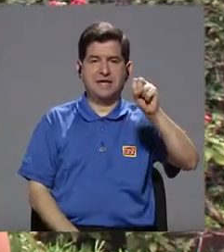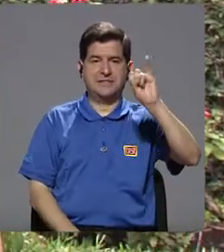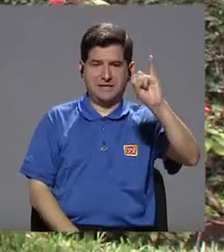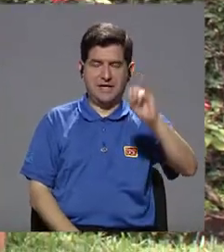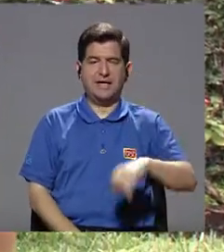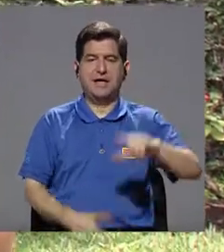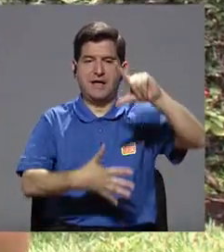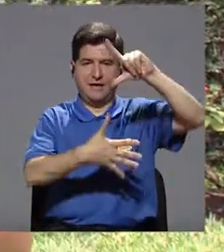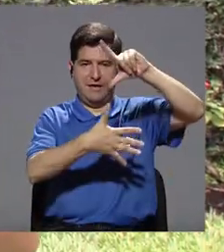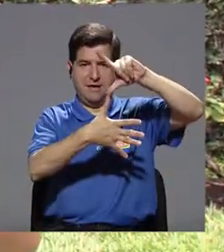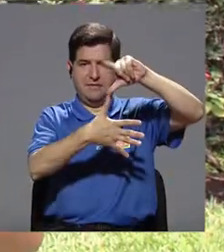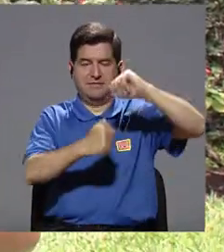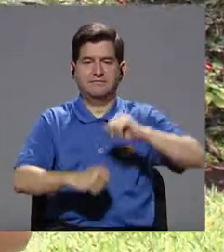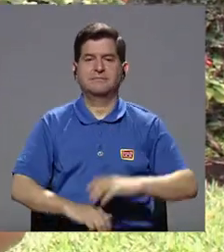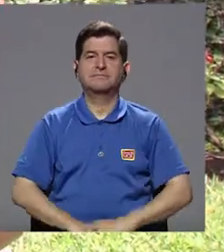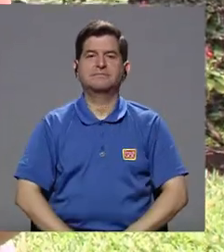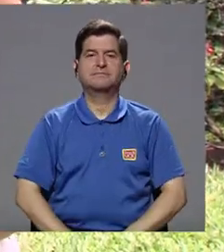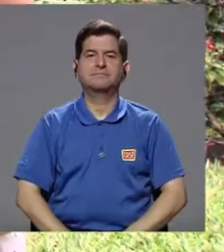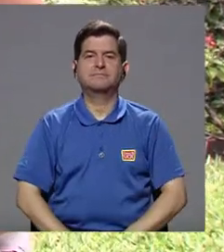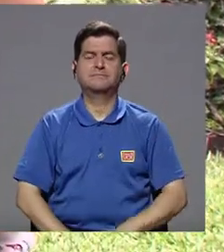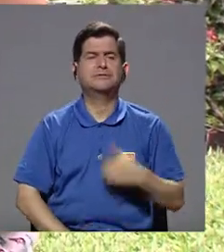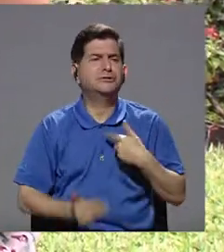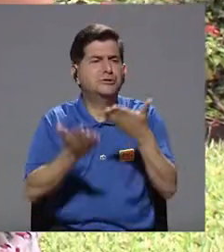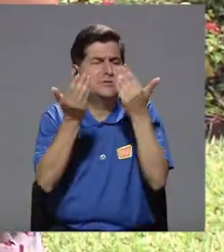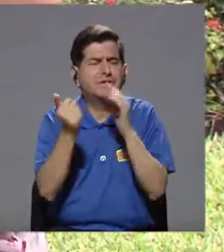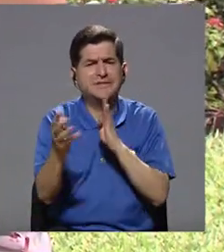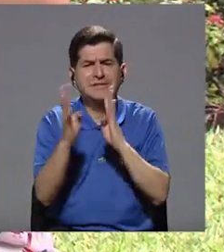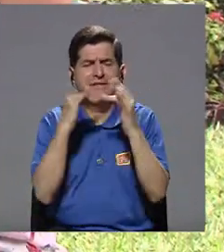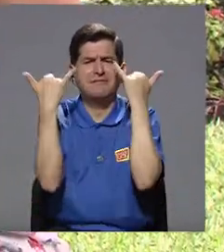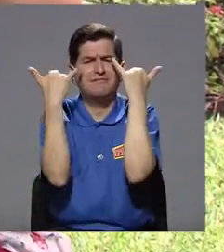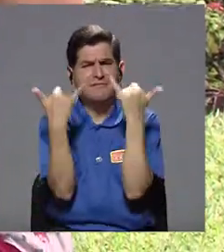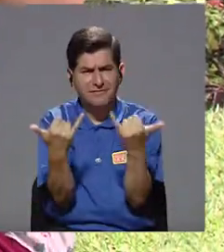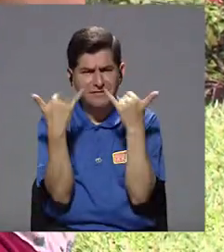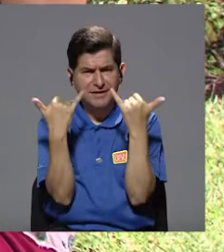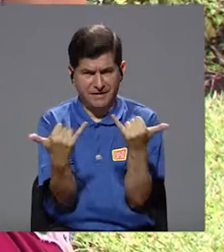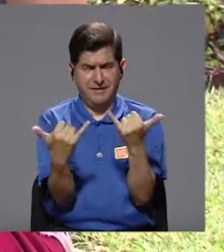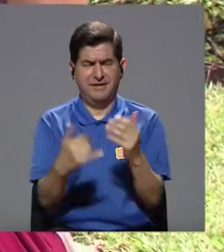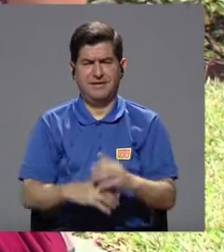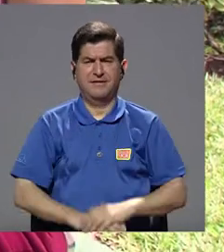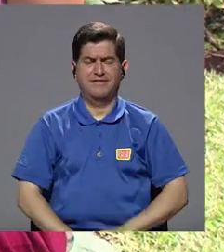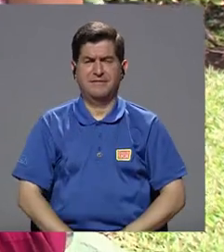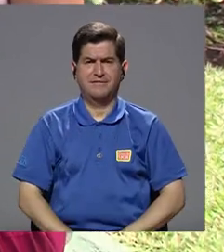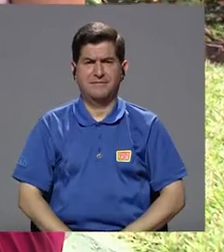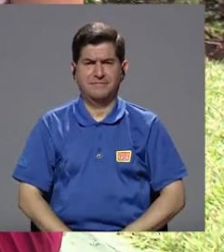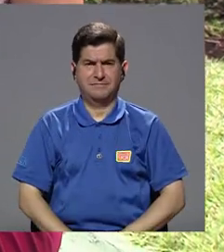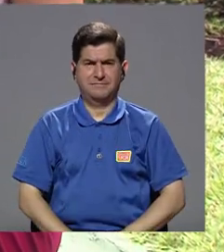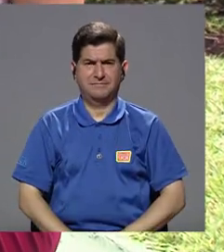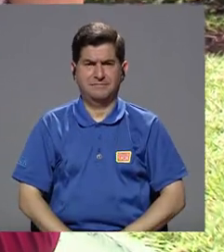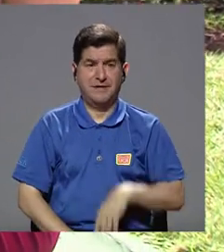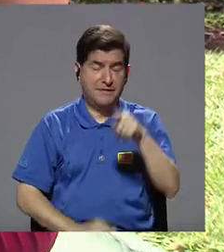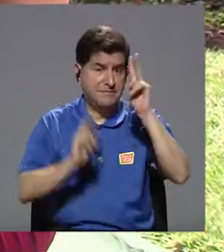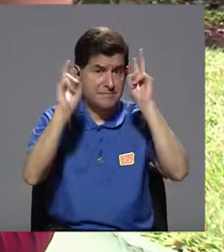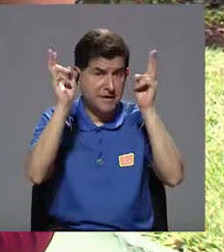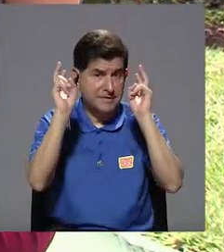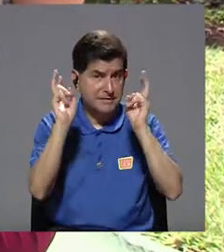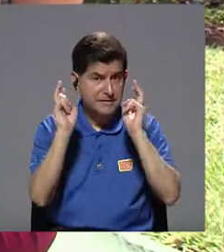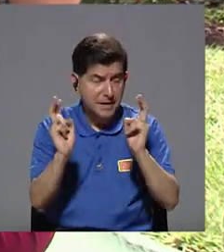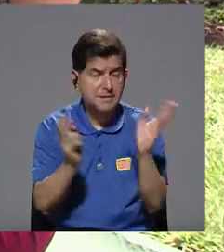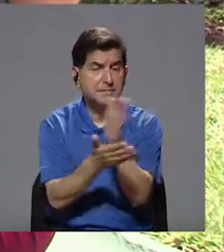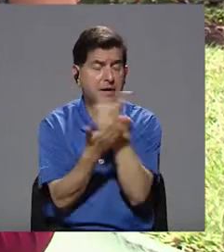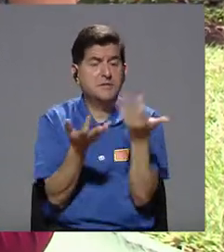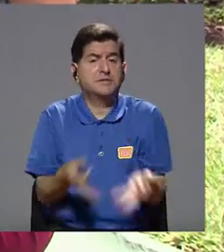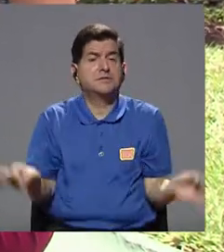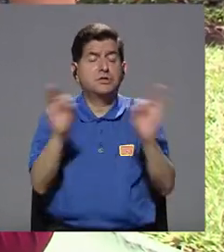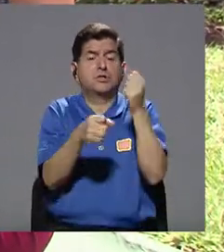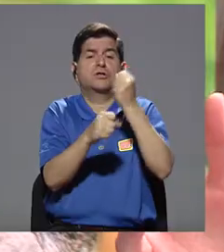International de Latinoamérica. Sí me gustaría que conversemos un poco acerca de estos temas, que son